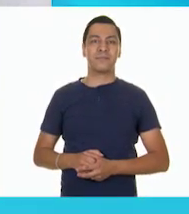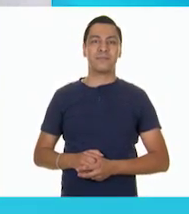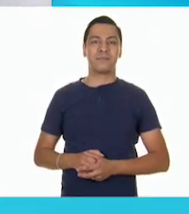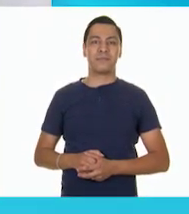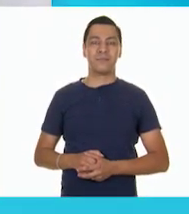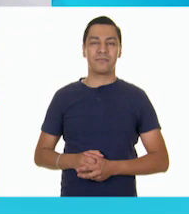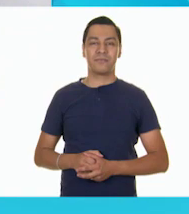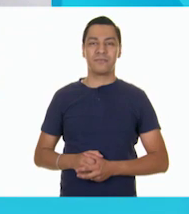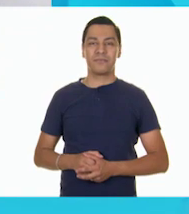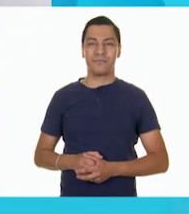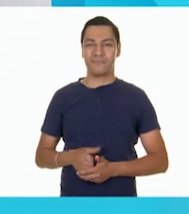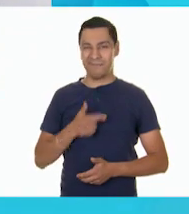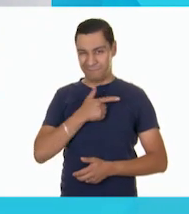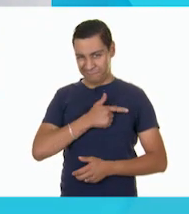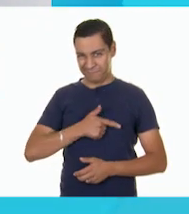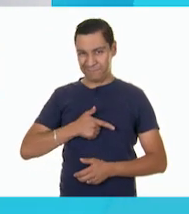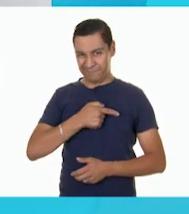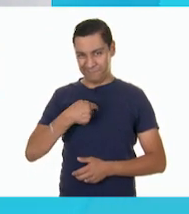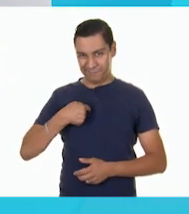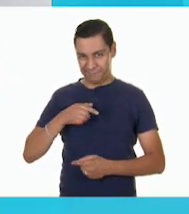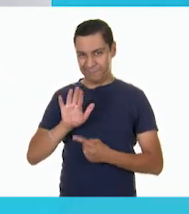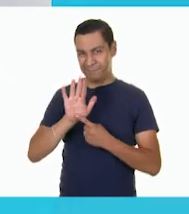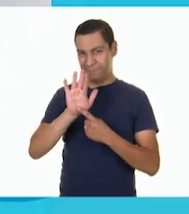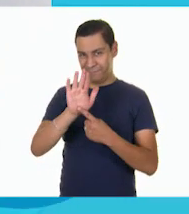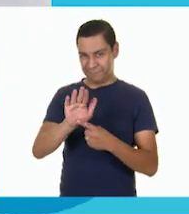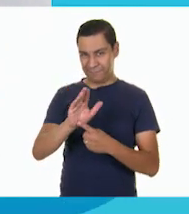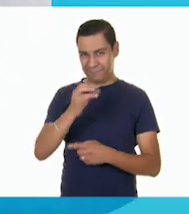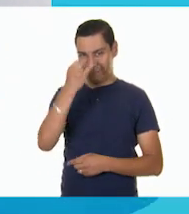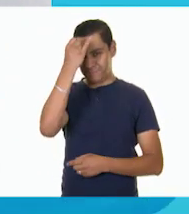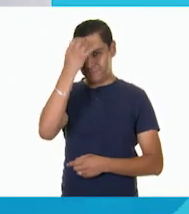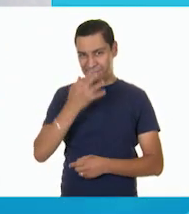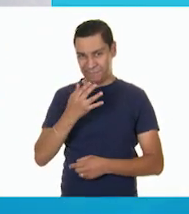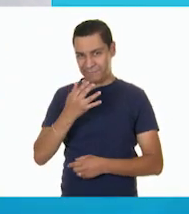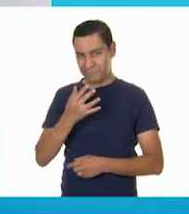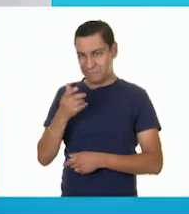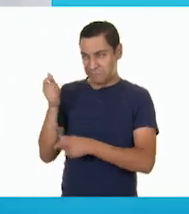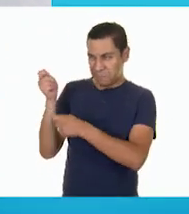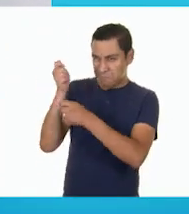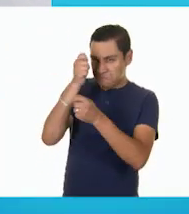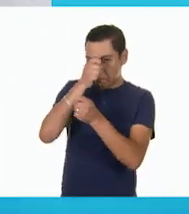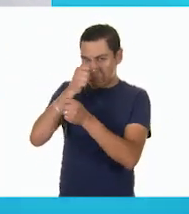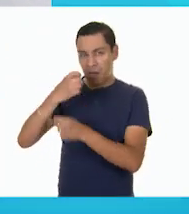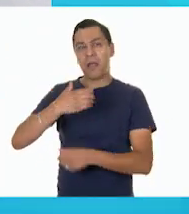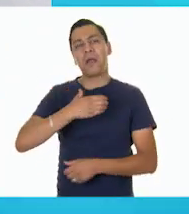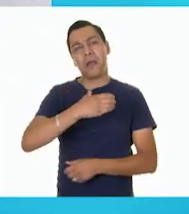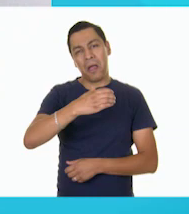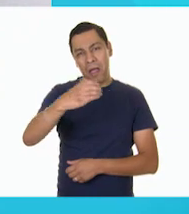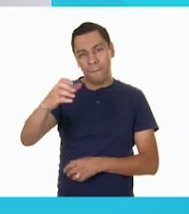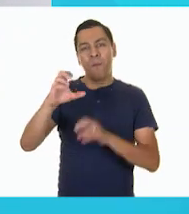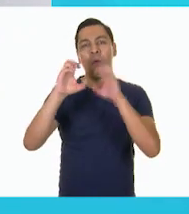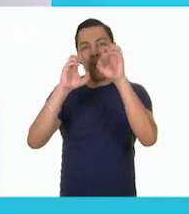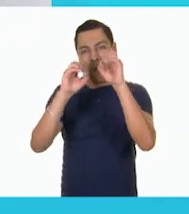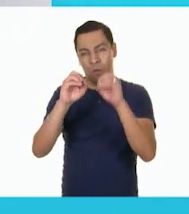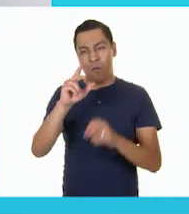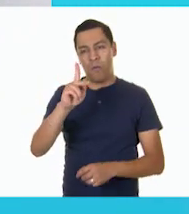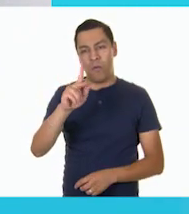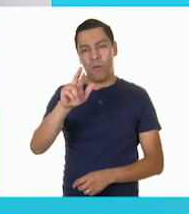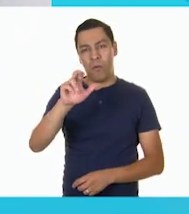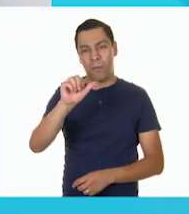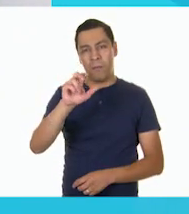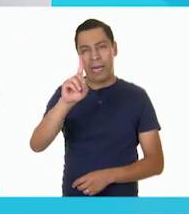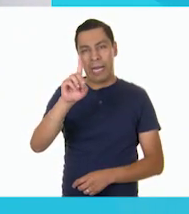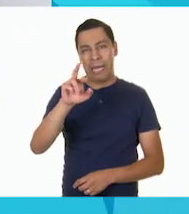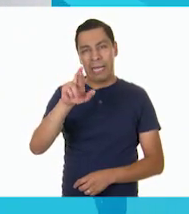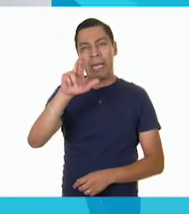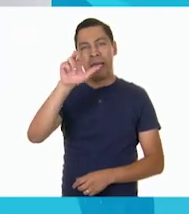Me gustaría compartirles que yo pienso que el mejor lugar para volar un papalote es un llano o pradera, porque hay pocos árboles o